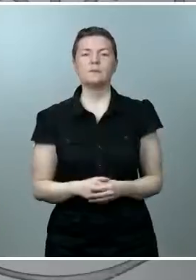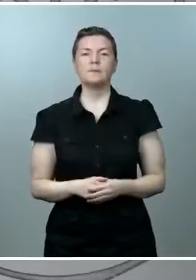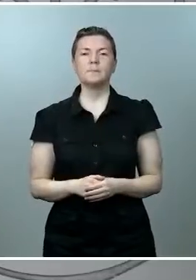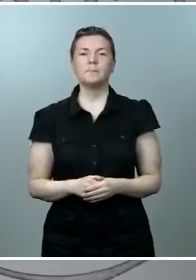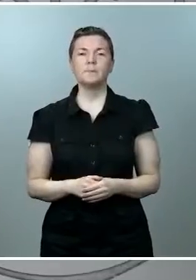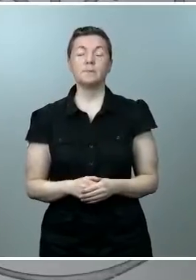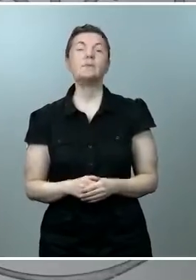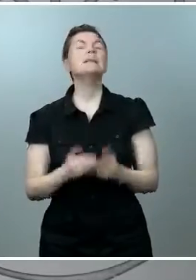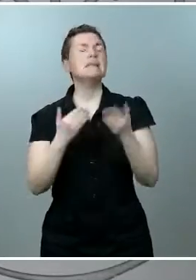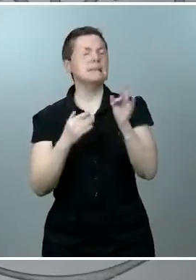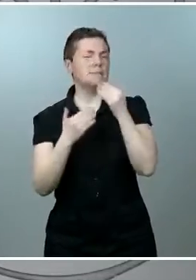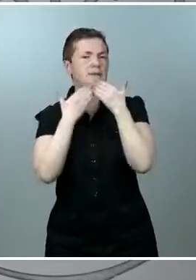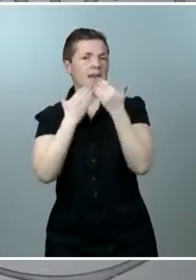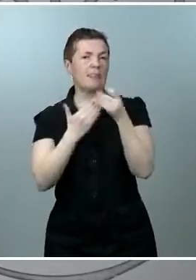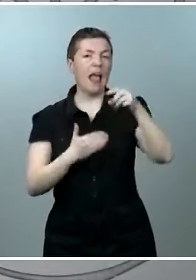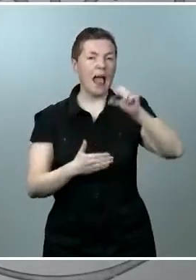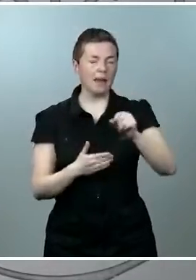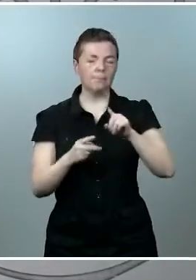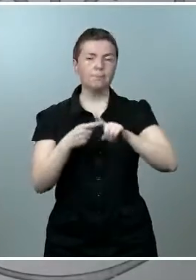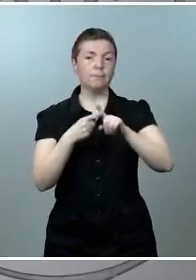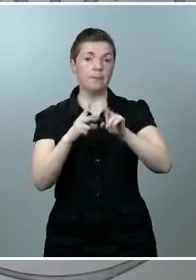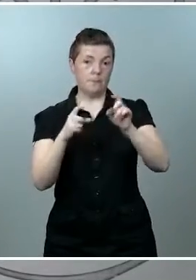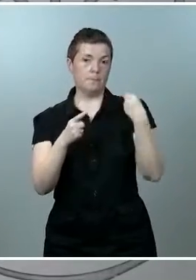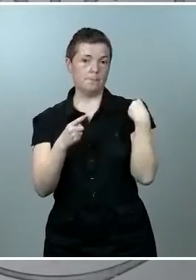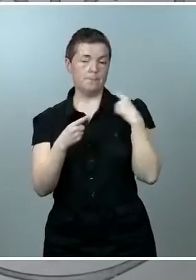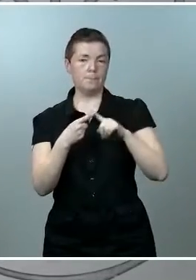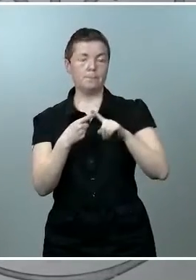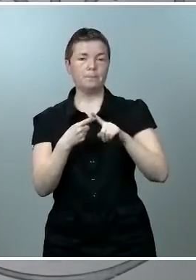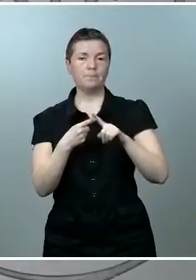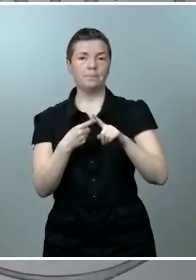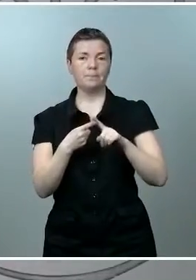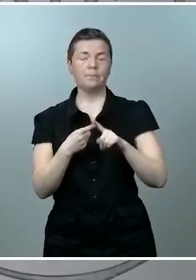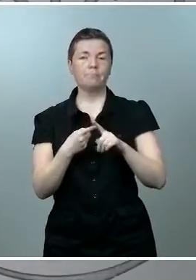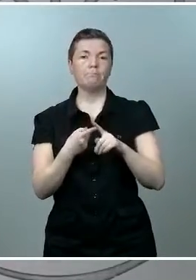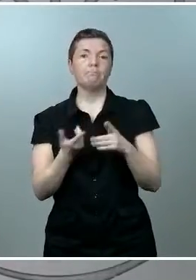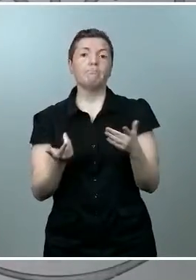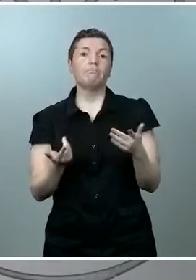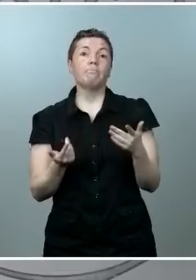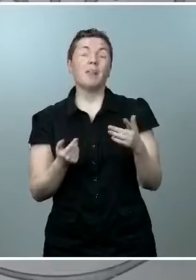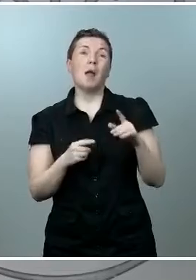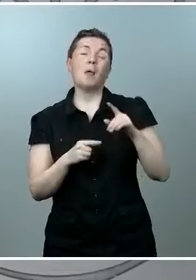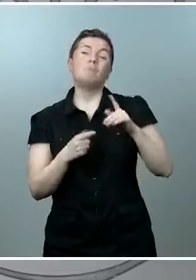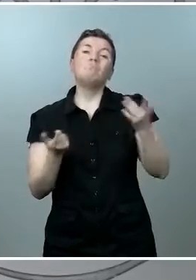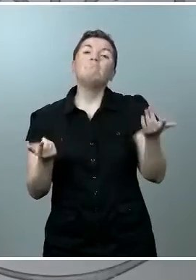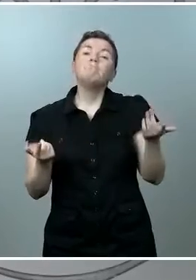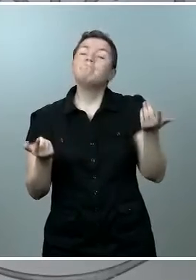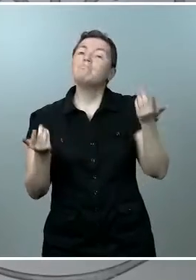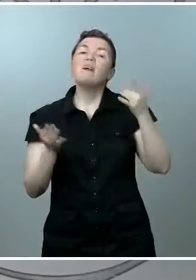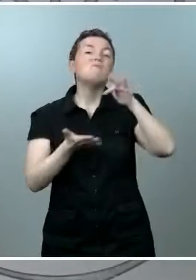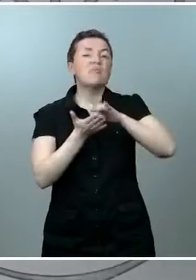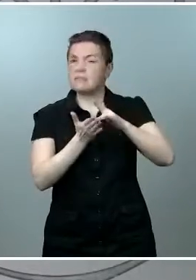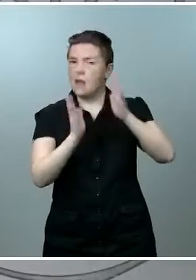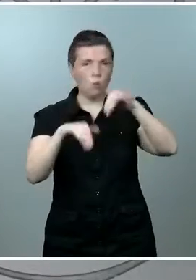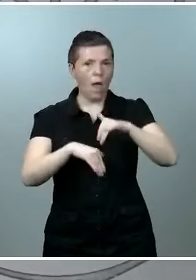Gracias, Ana. Bueno, en relación con la primera pregunta, o las primeras preguntas, no hay fecha para traer los